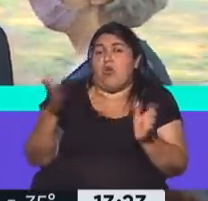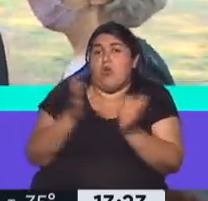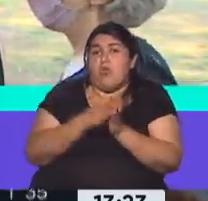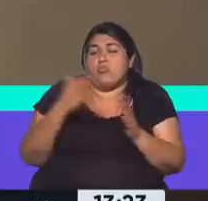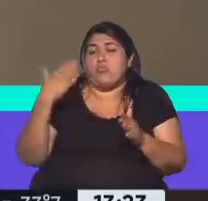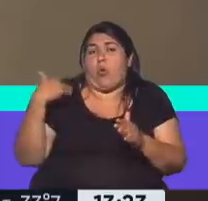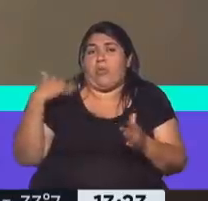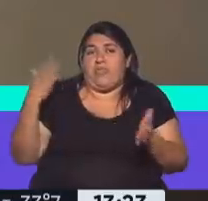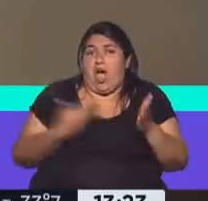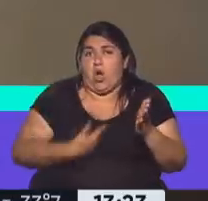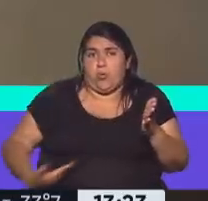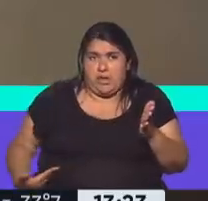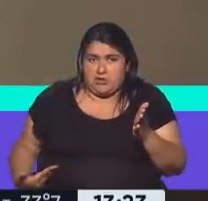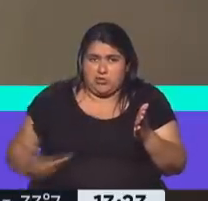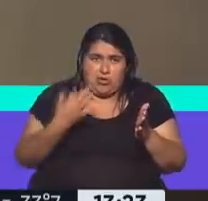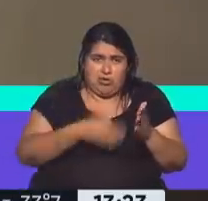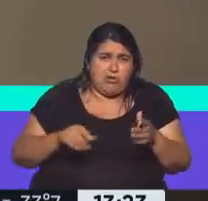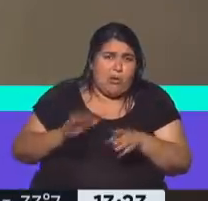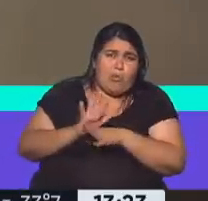realmente era el sueño que tenían.